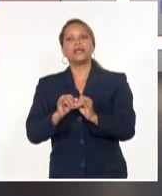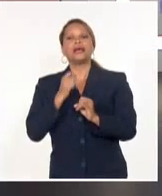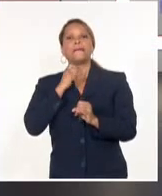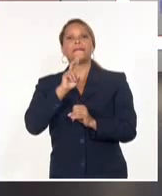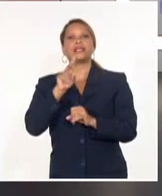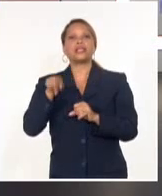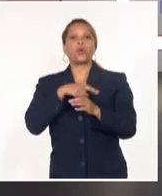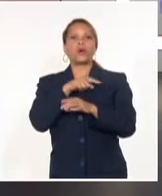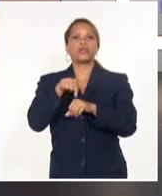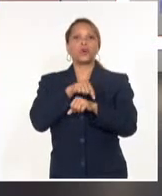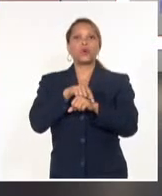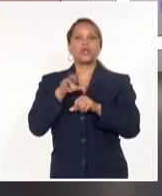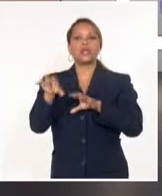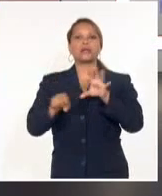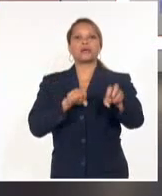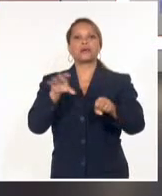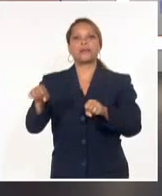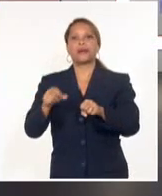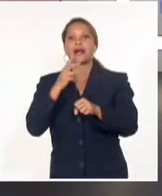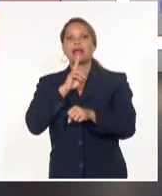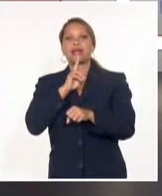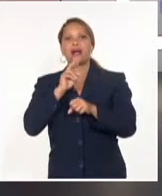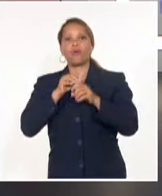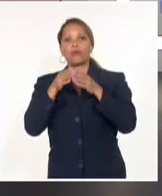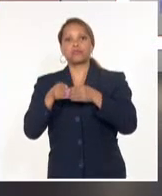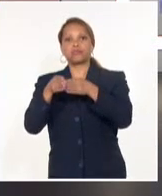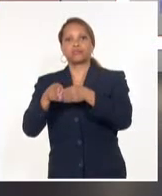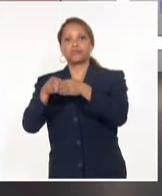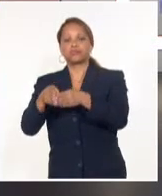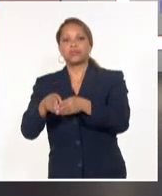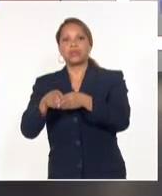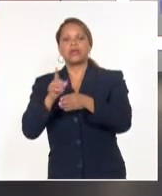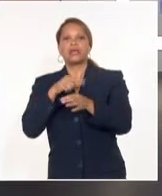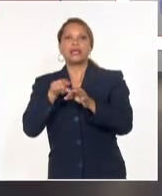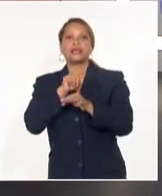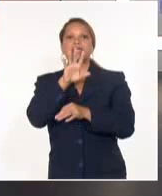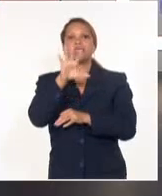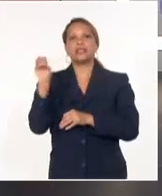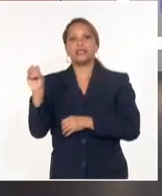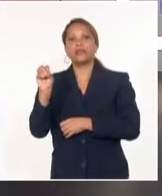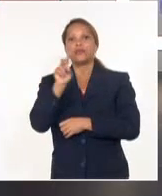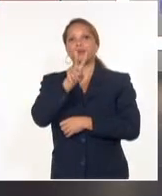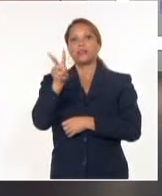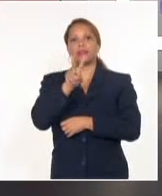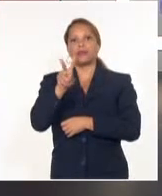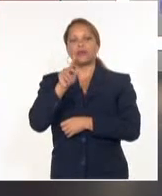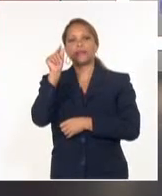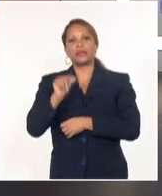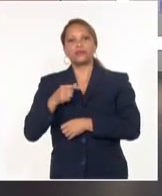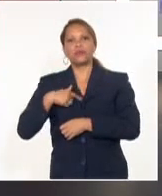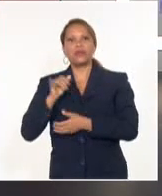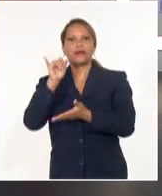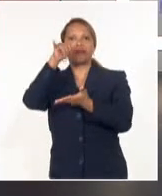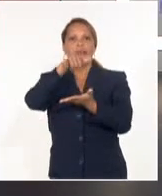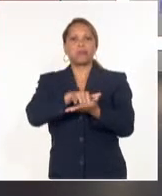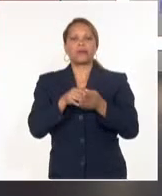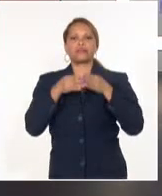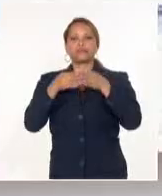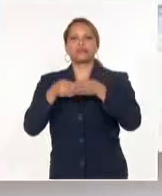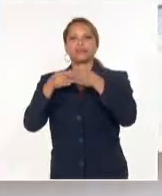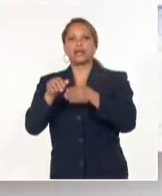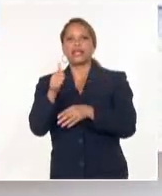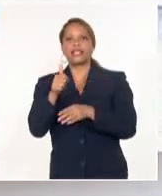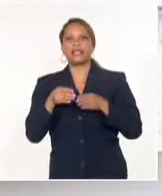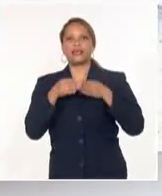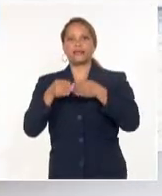horas rescató en aguas jurisdiccionales de las Islas Canarias al menos 522 migrantes a bordo de 10 embarcaciones. El